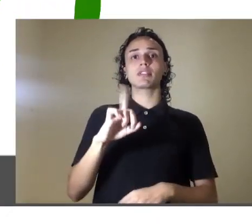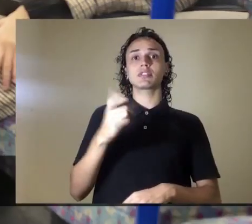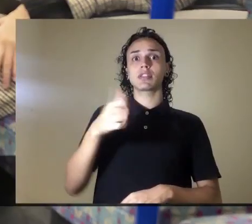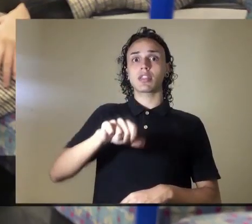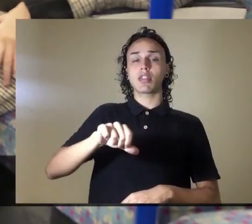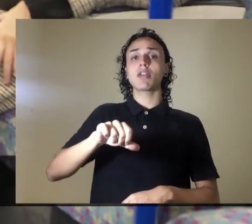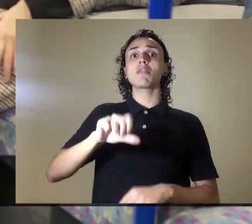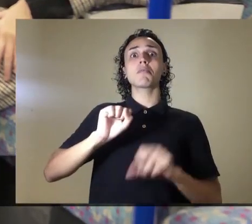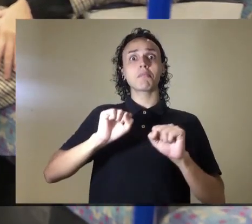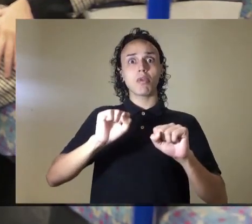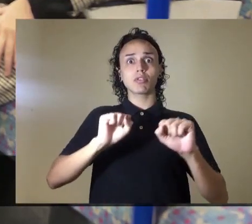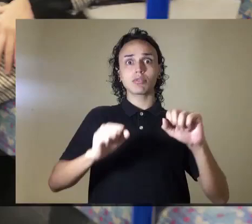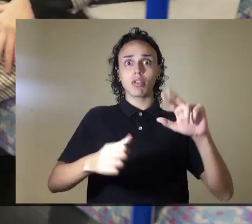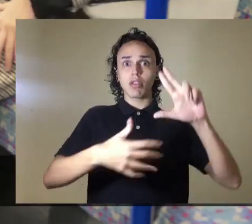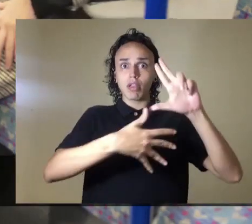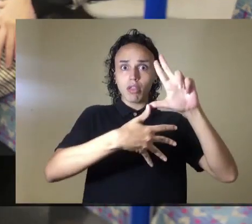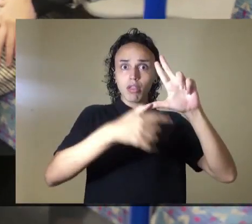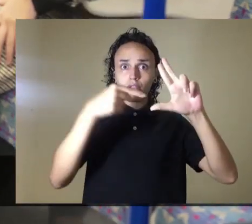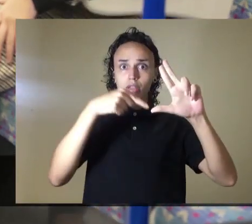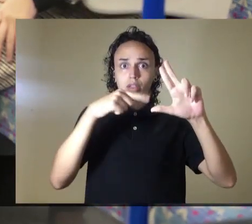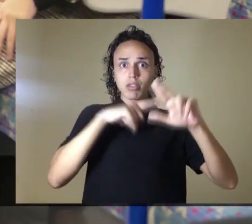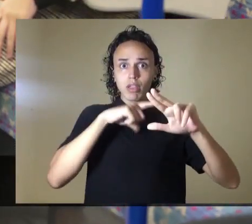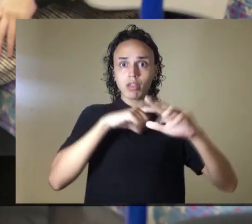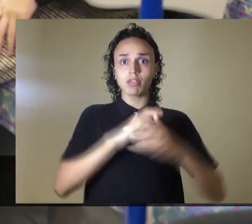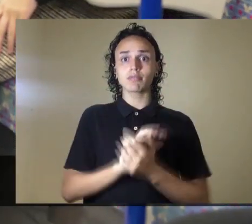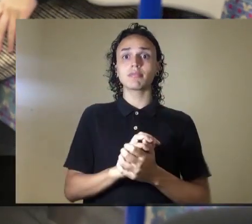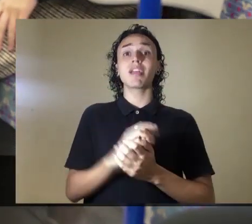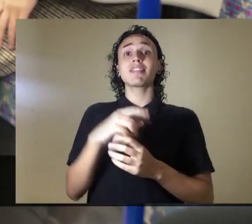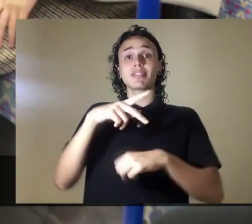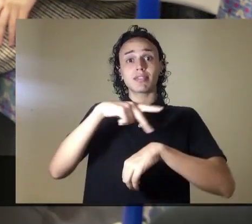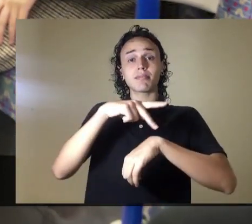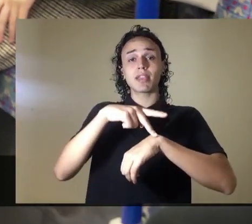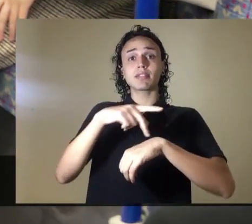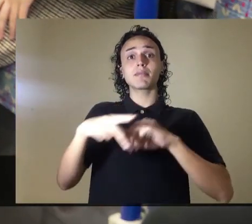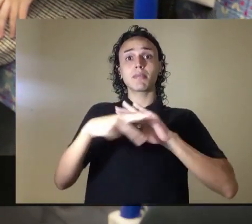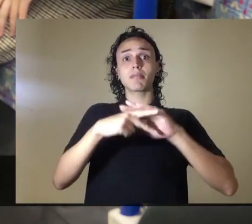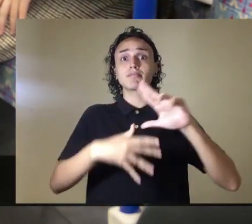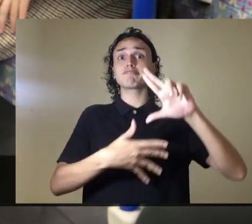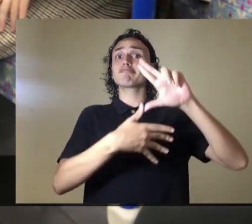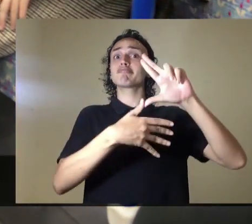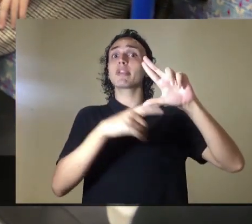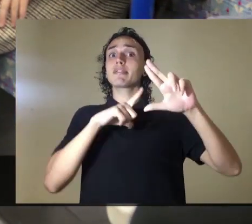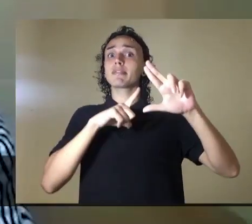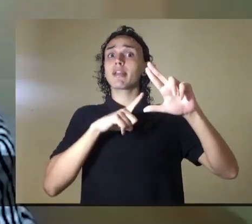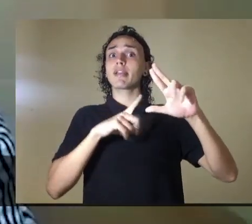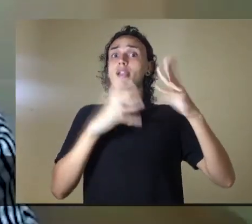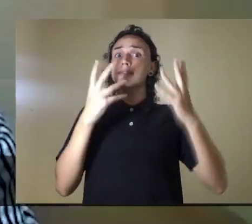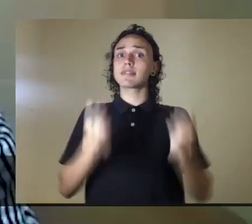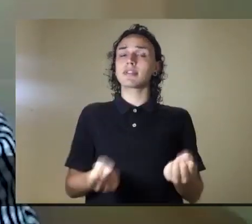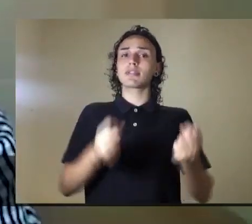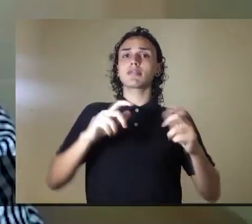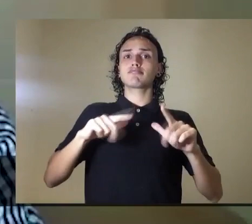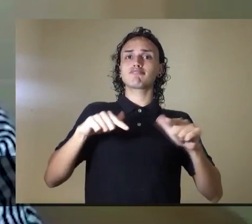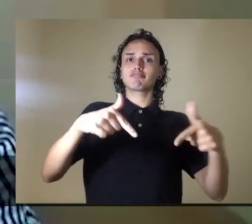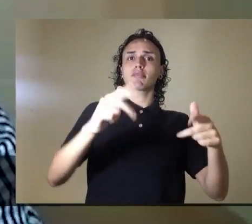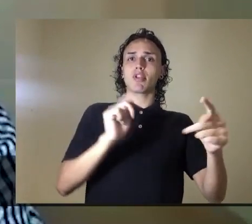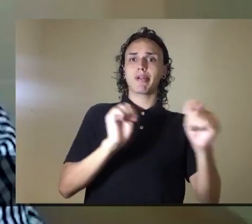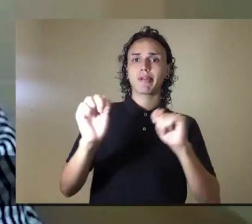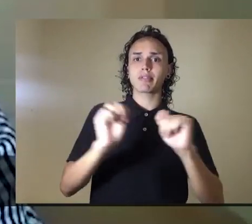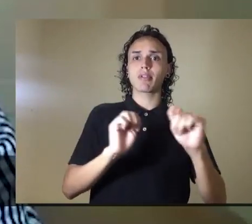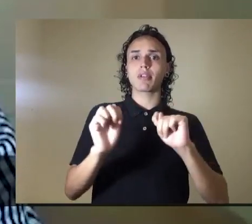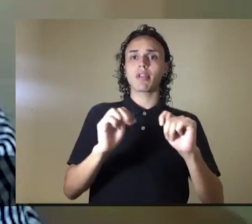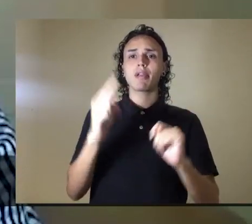adoptan medidas efectivas de control, cuando se piensa que ya es suficiente haber bajado, se